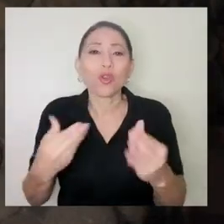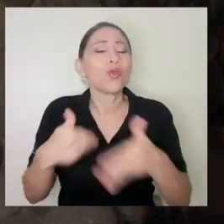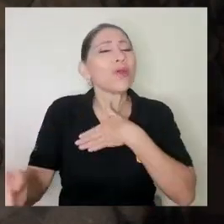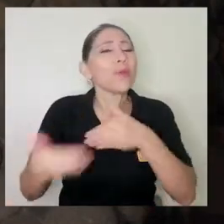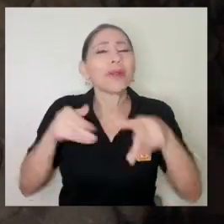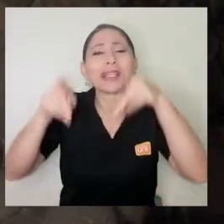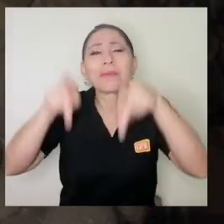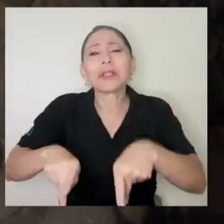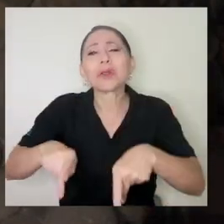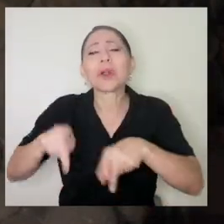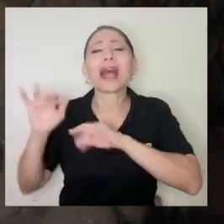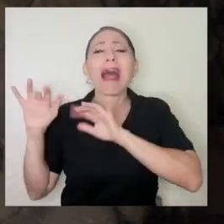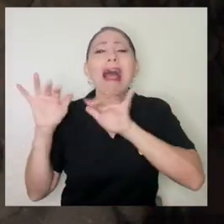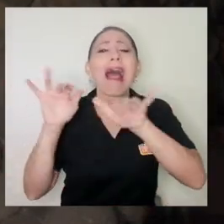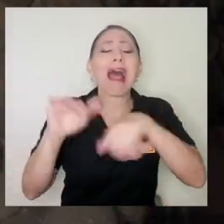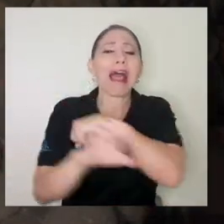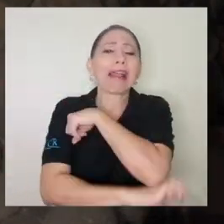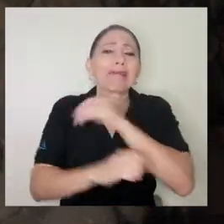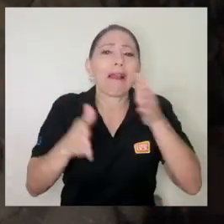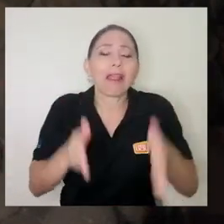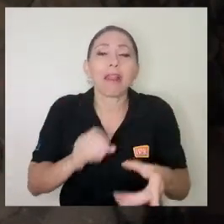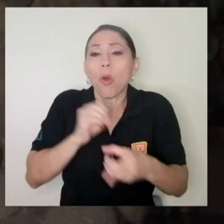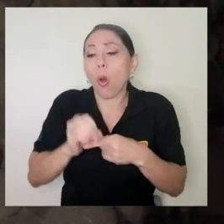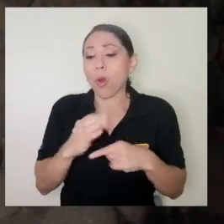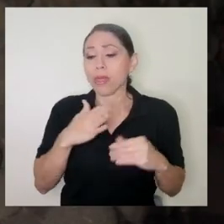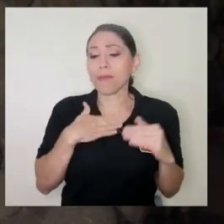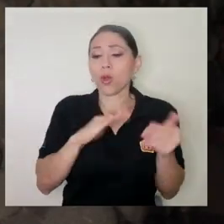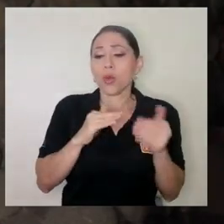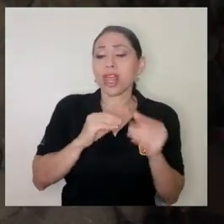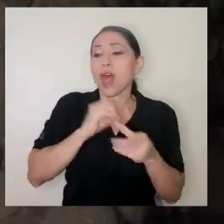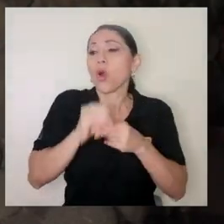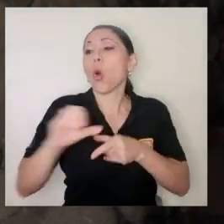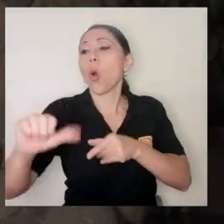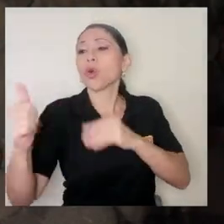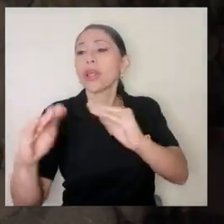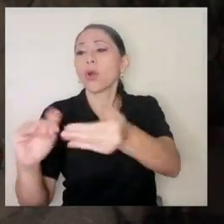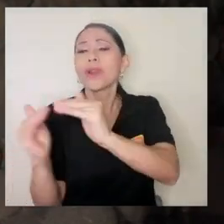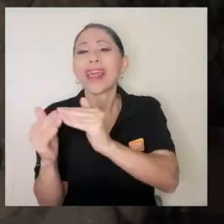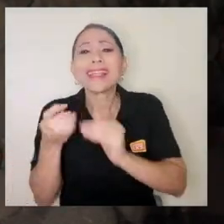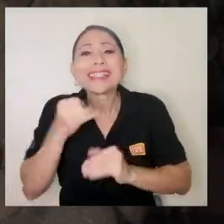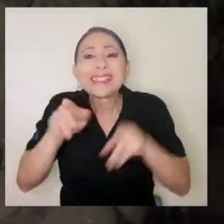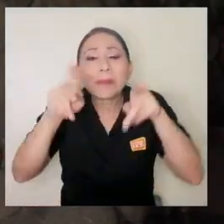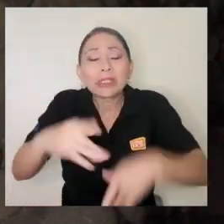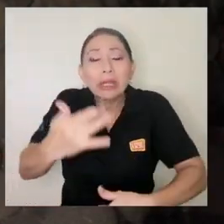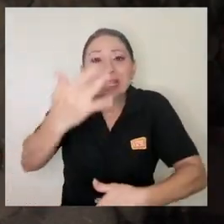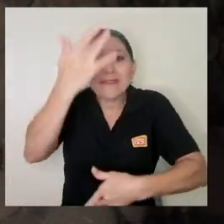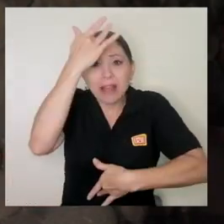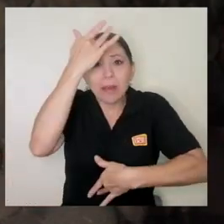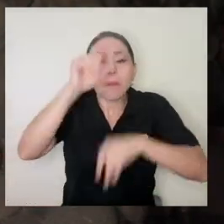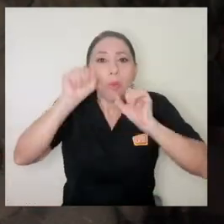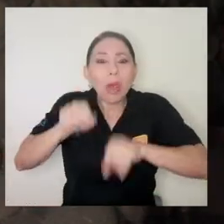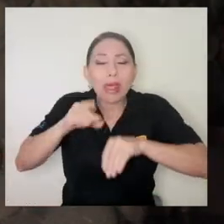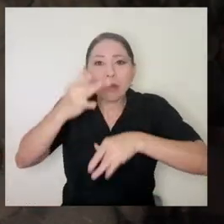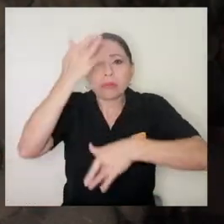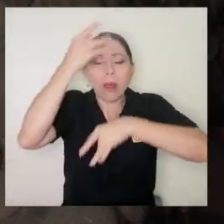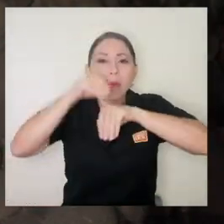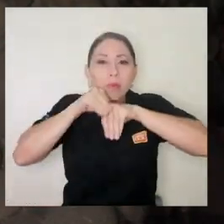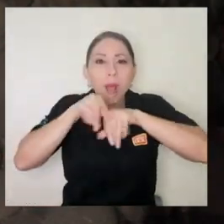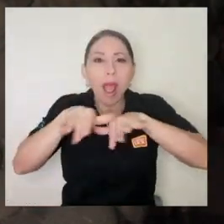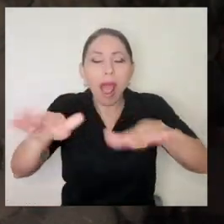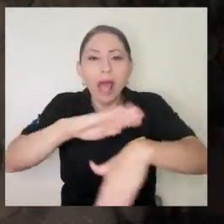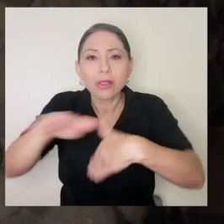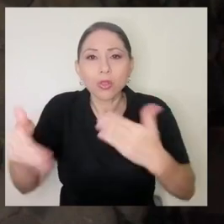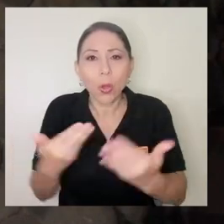migrante o no migrante si alguien es de mi comunidad o de otra comunidad si alguien se infecta puede infectar a todos y en ese